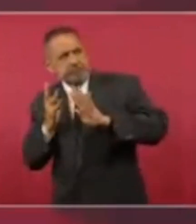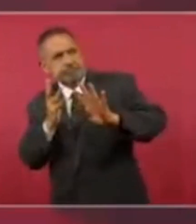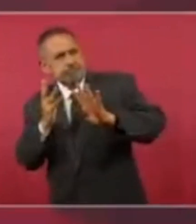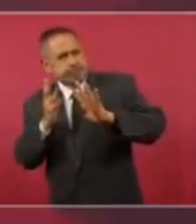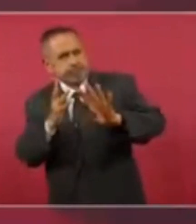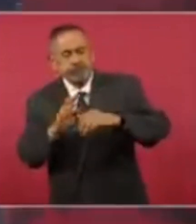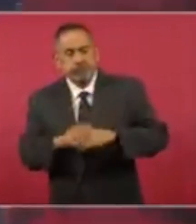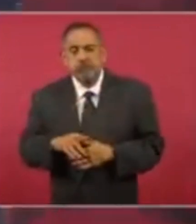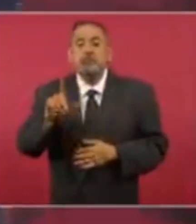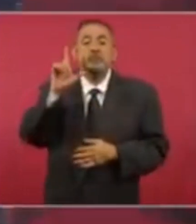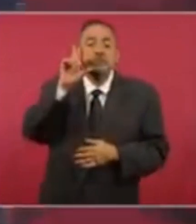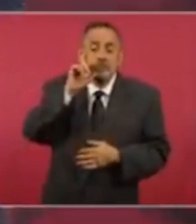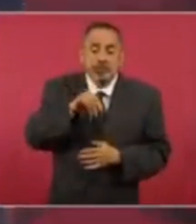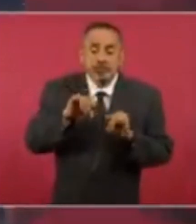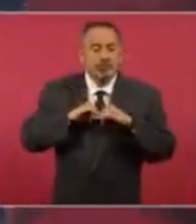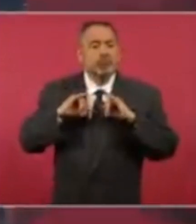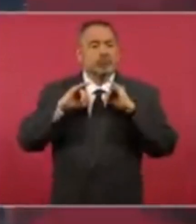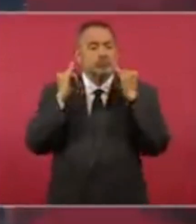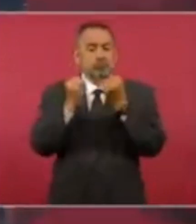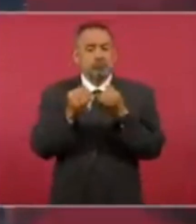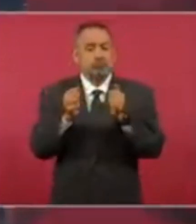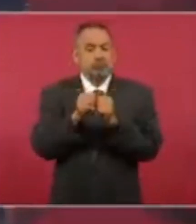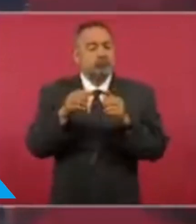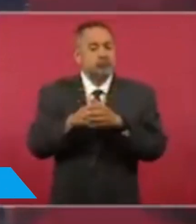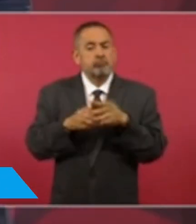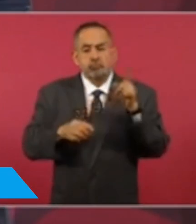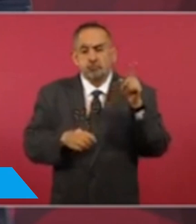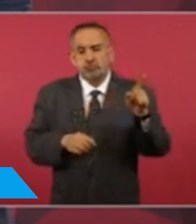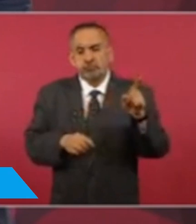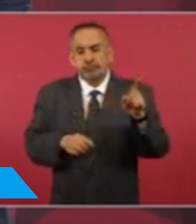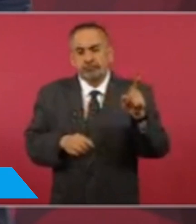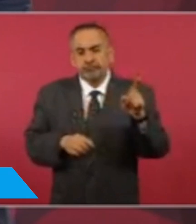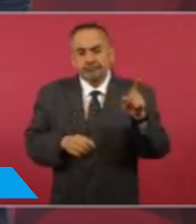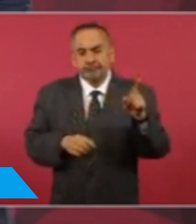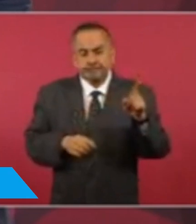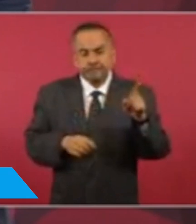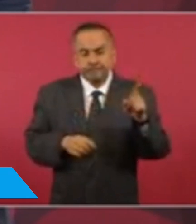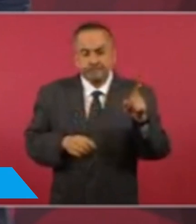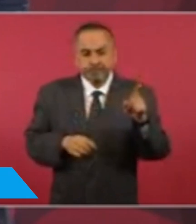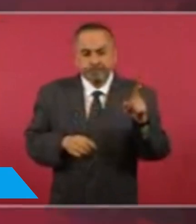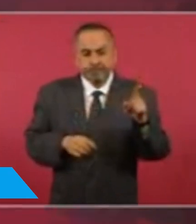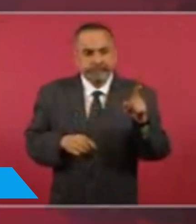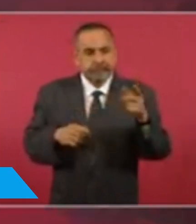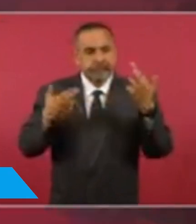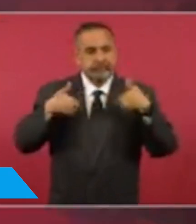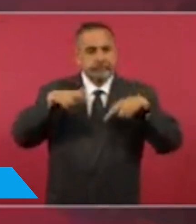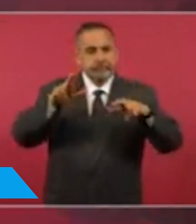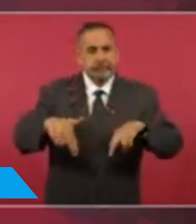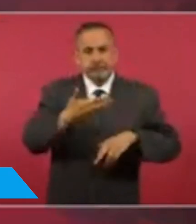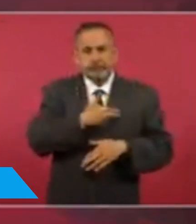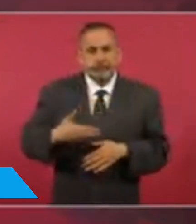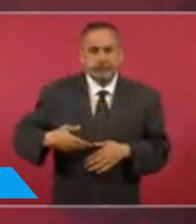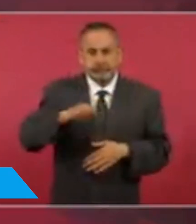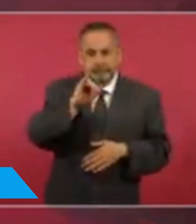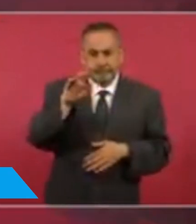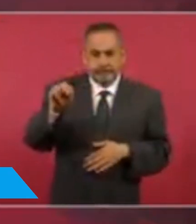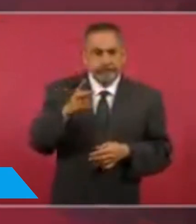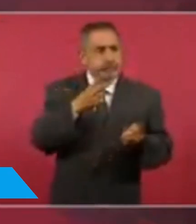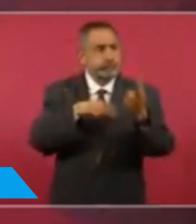Mañana tengo una reunión con una representante del presidente Biden